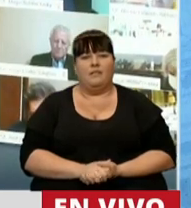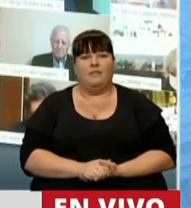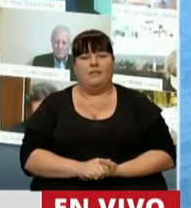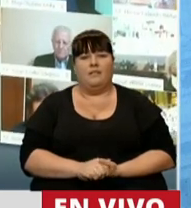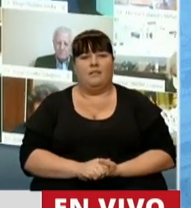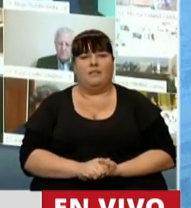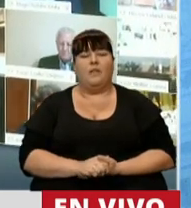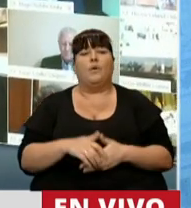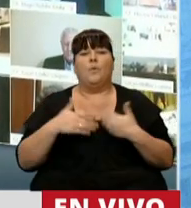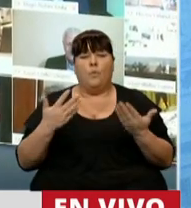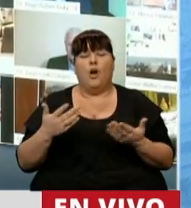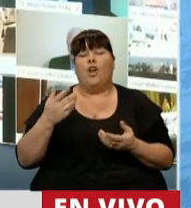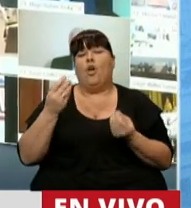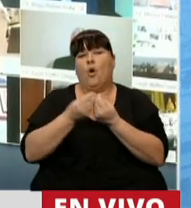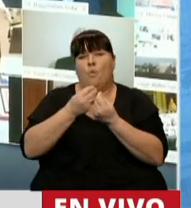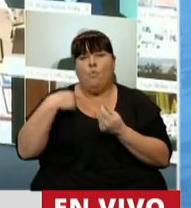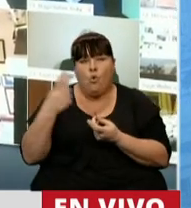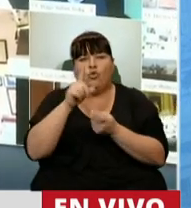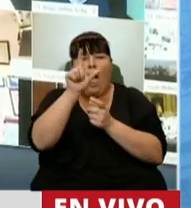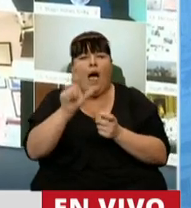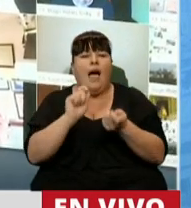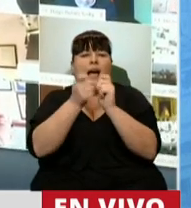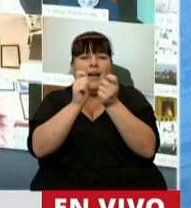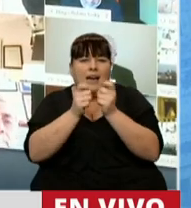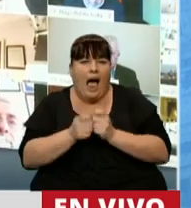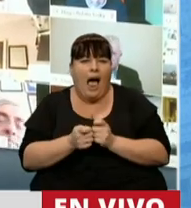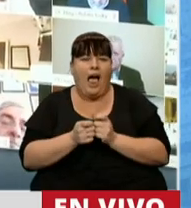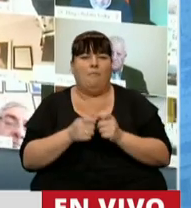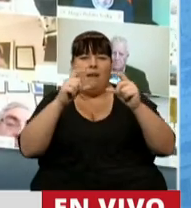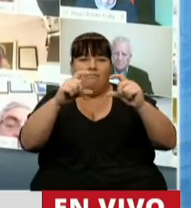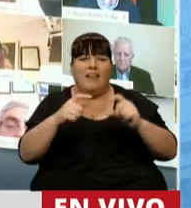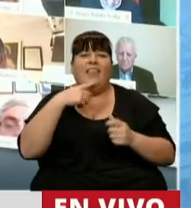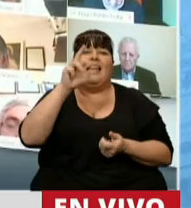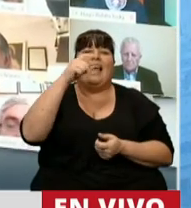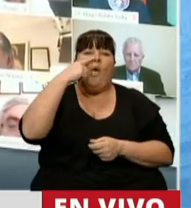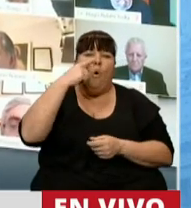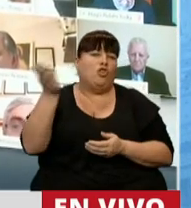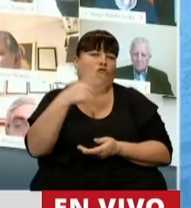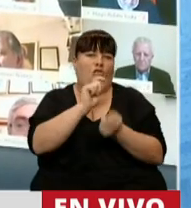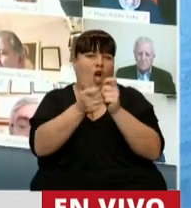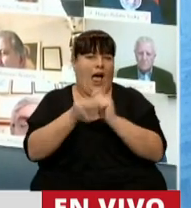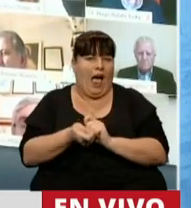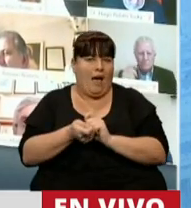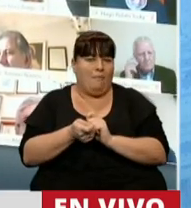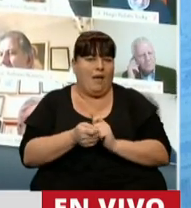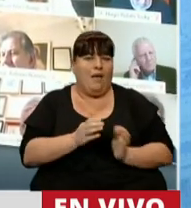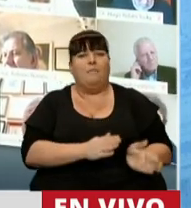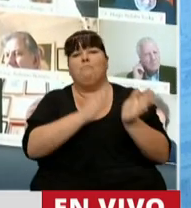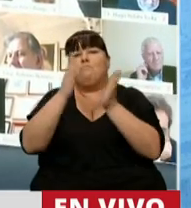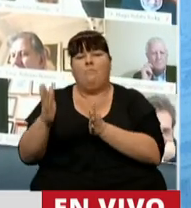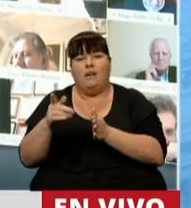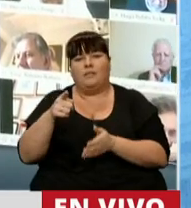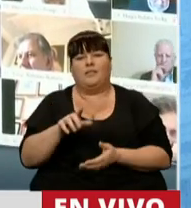Bueno, en muchos lugares estamos cambiando todos los lugares donde decía 30 de junio estamos poniendo